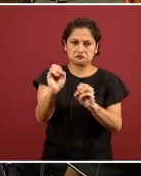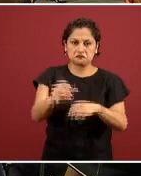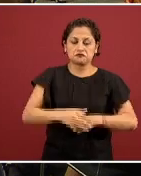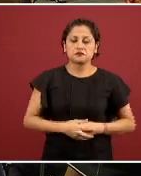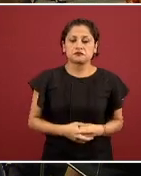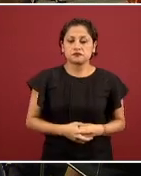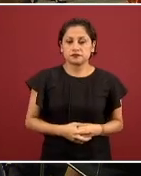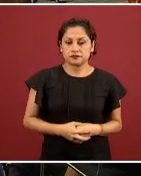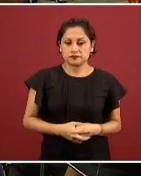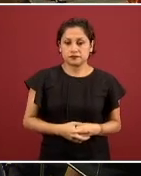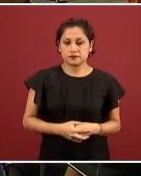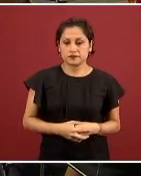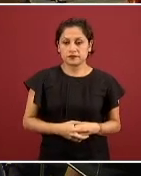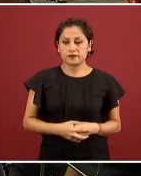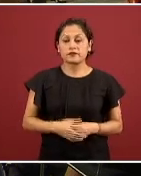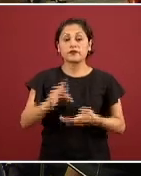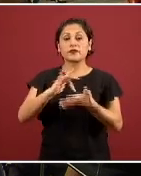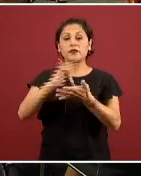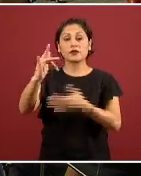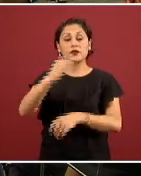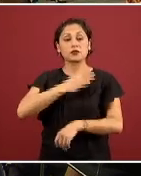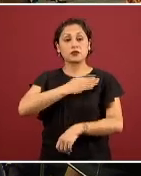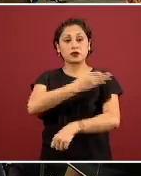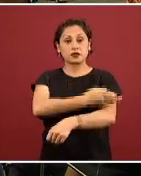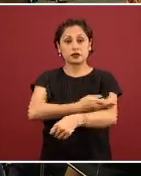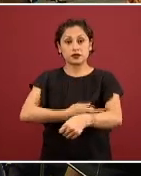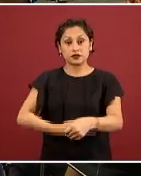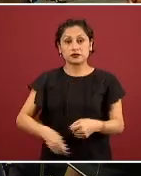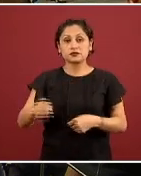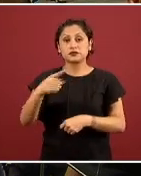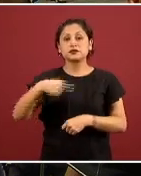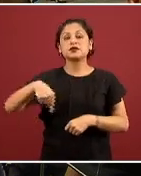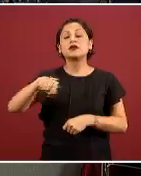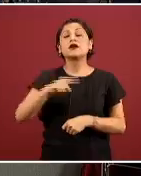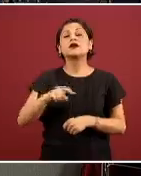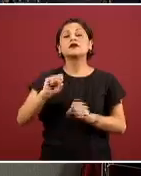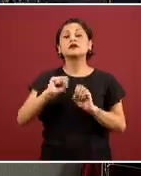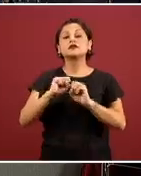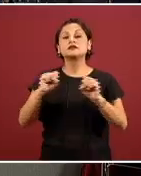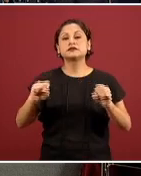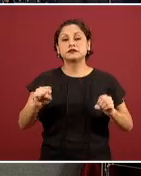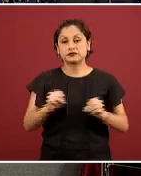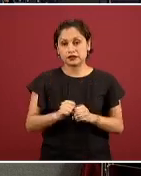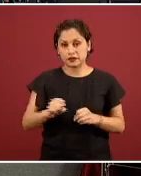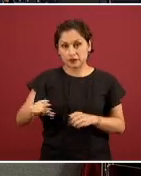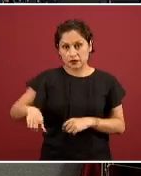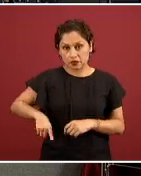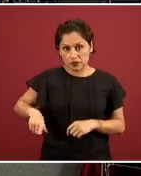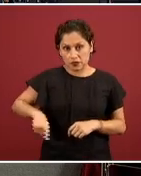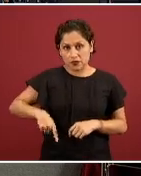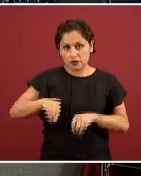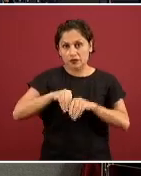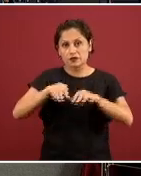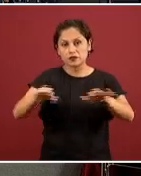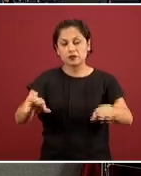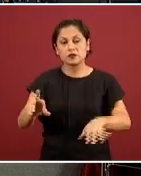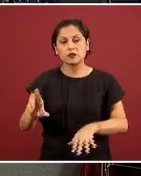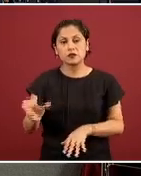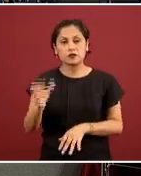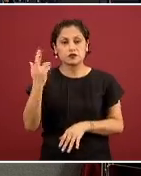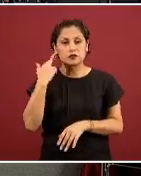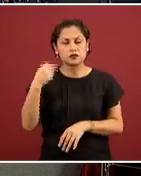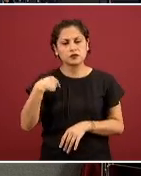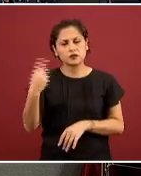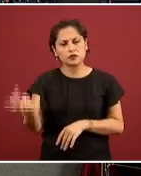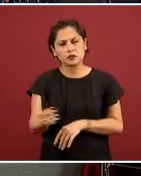y ustedes dos. Gracias. Buenas tardes del sistema público de radiodifusión. Dos preguntas. La primera, saber si la secretaria de